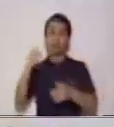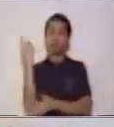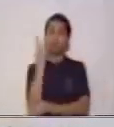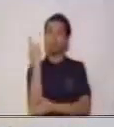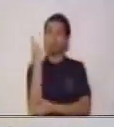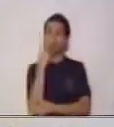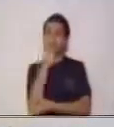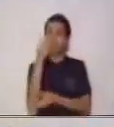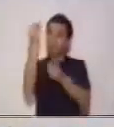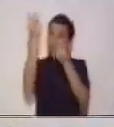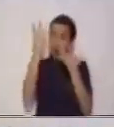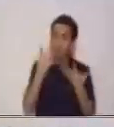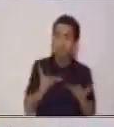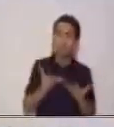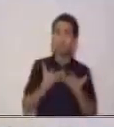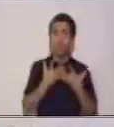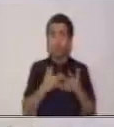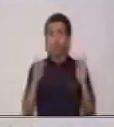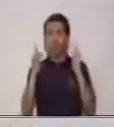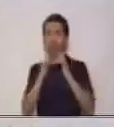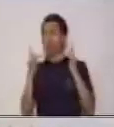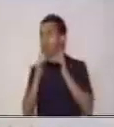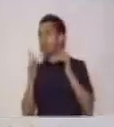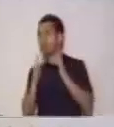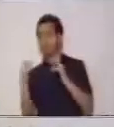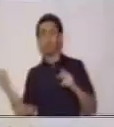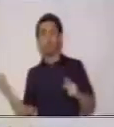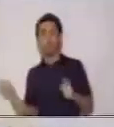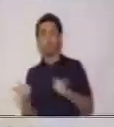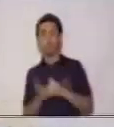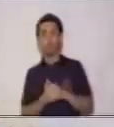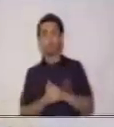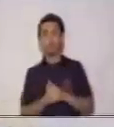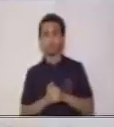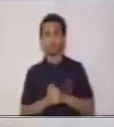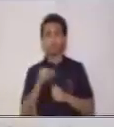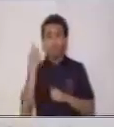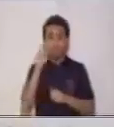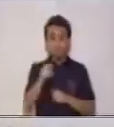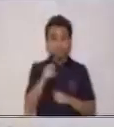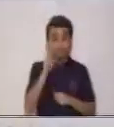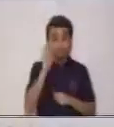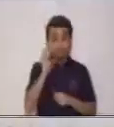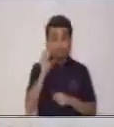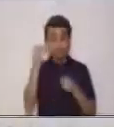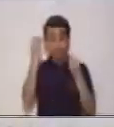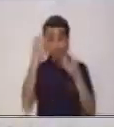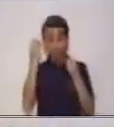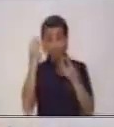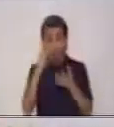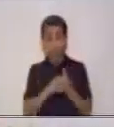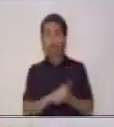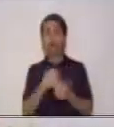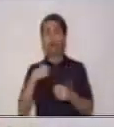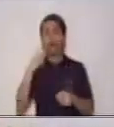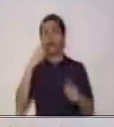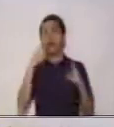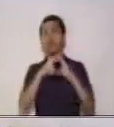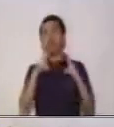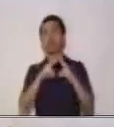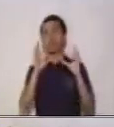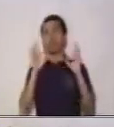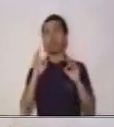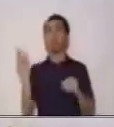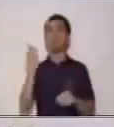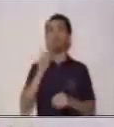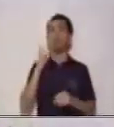la información del contacto, porque por medio de esa información vamos nosotros a conocer en dónde